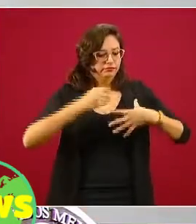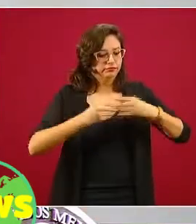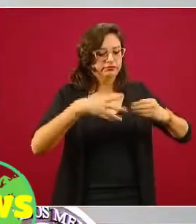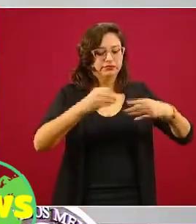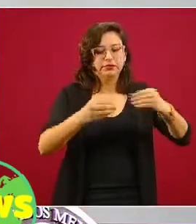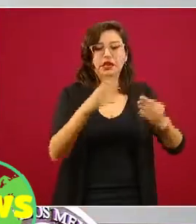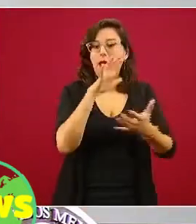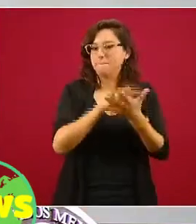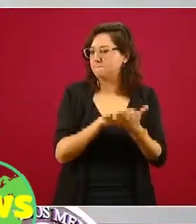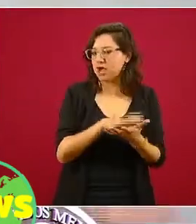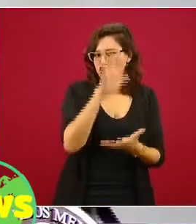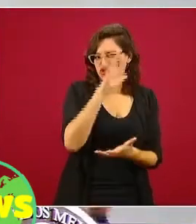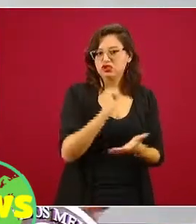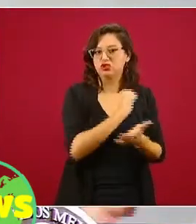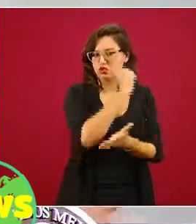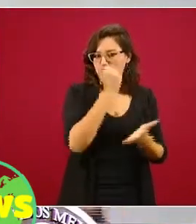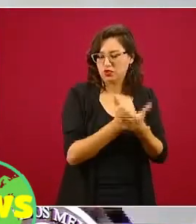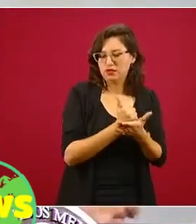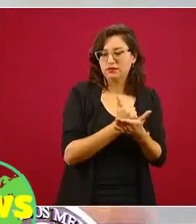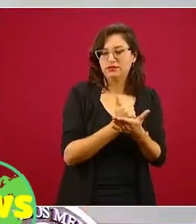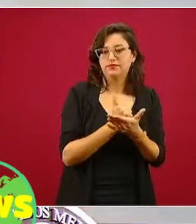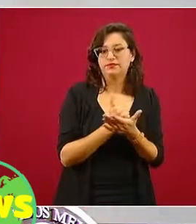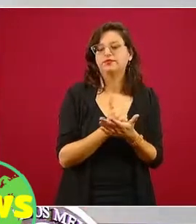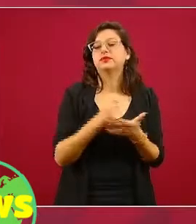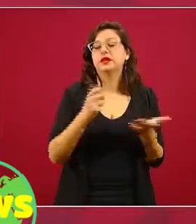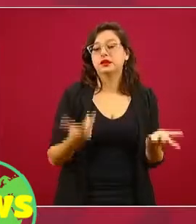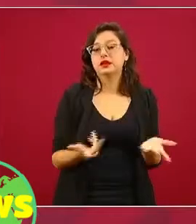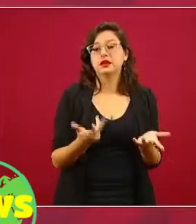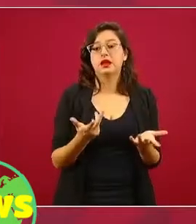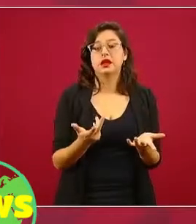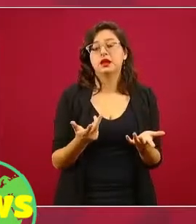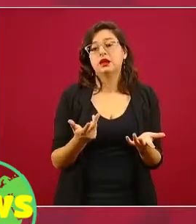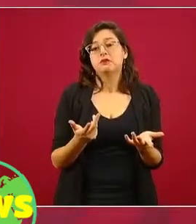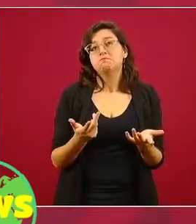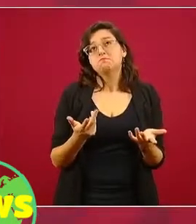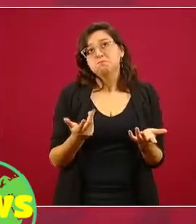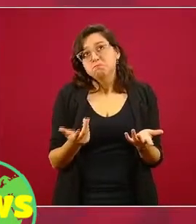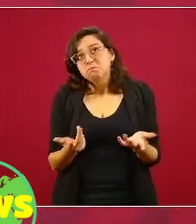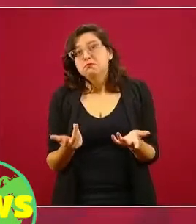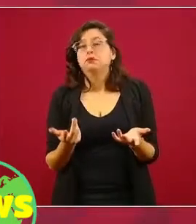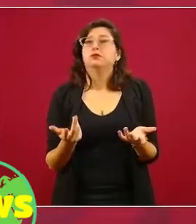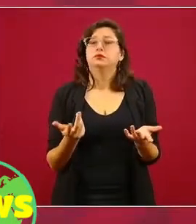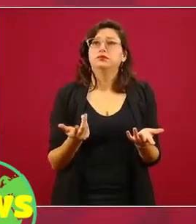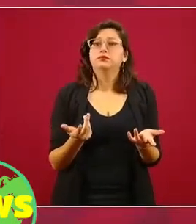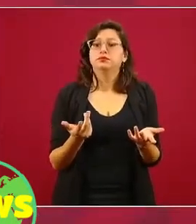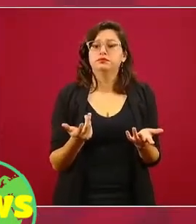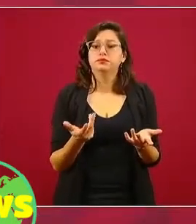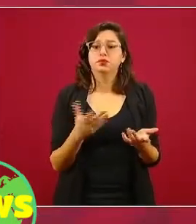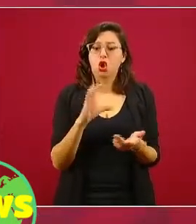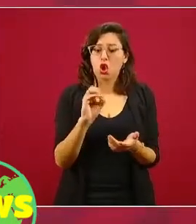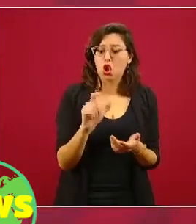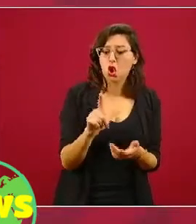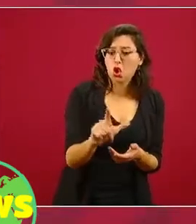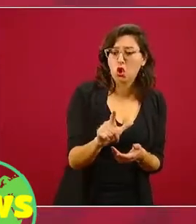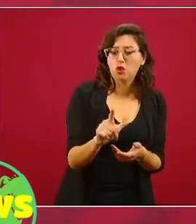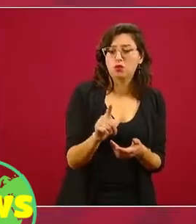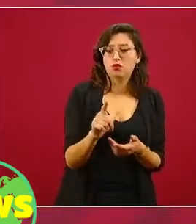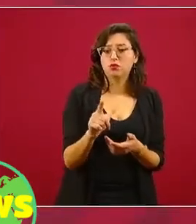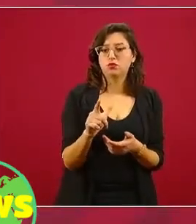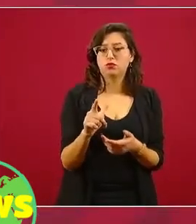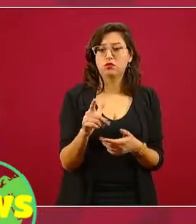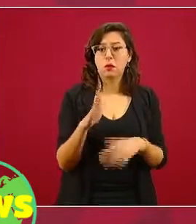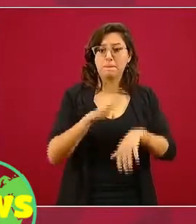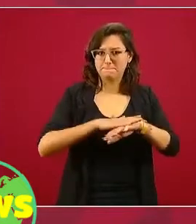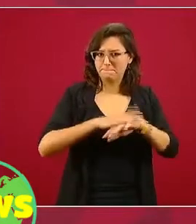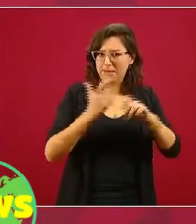ingresó mayormente a zonas urbanas y en particular dentro de las zonas urbanas a colonias de